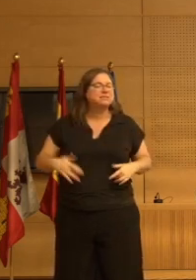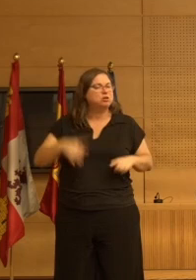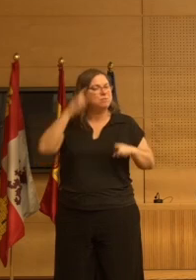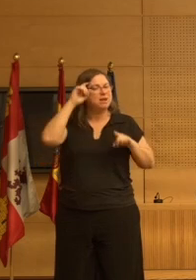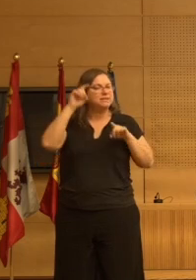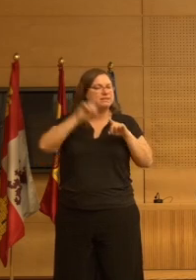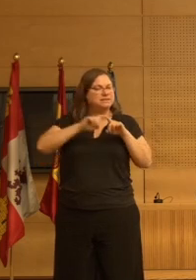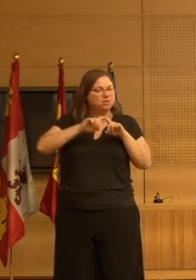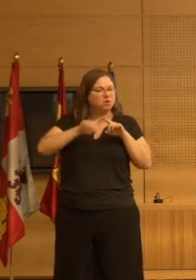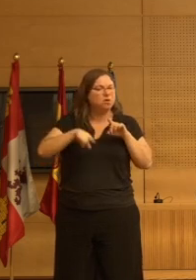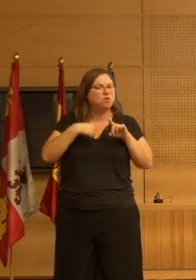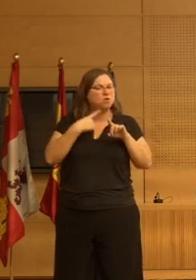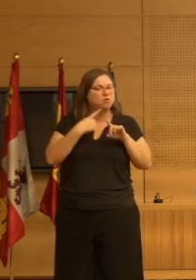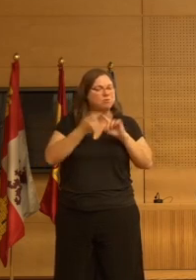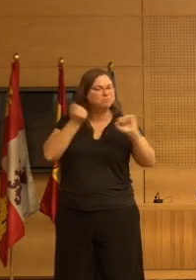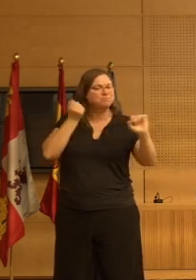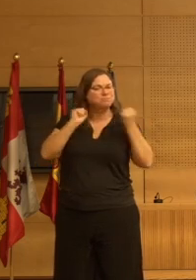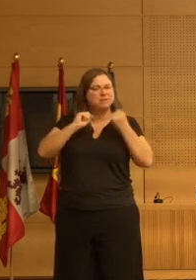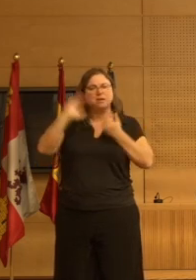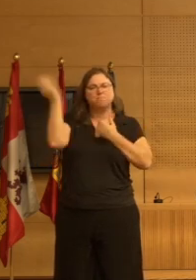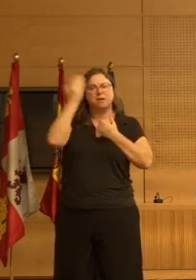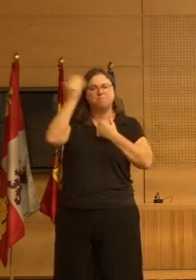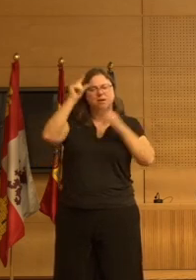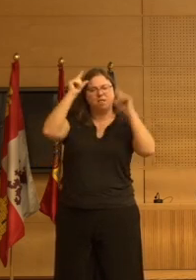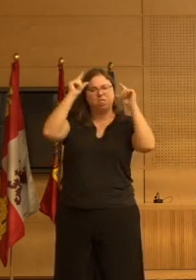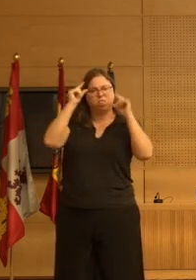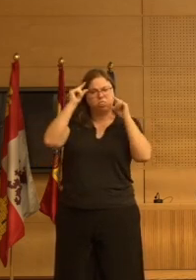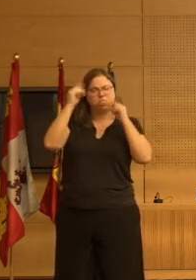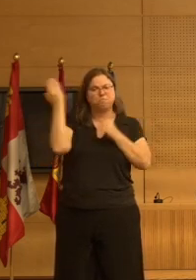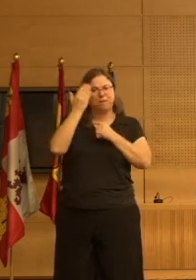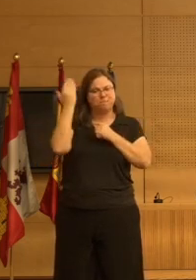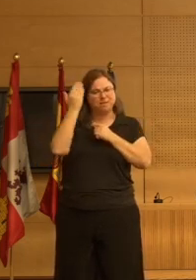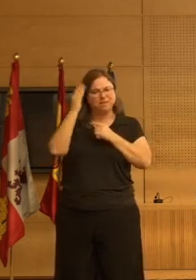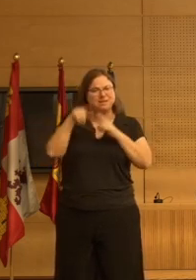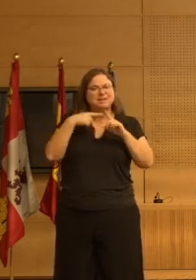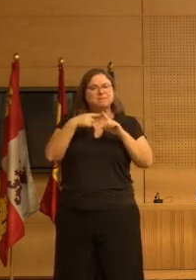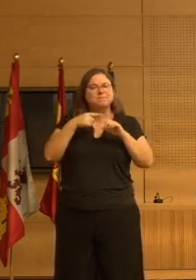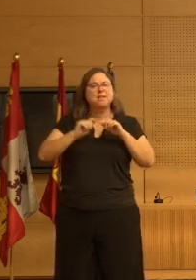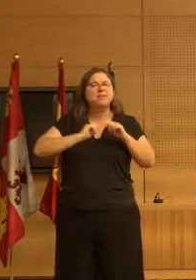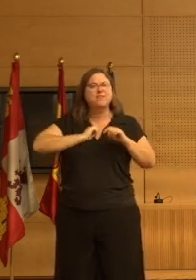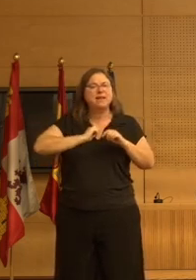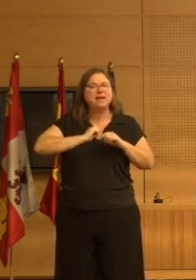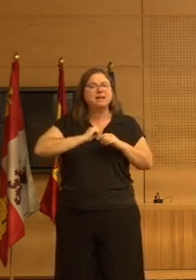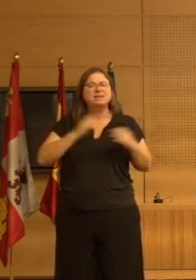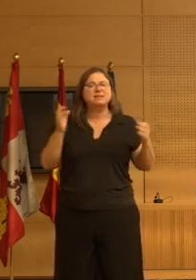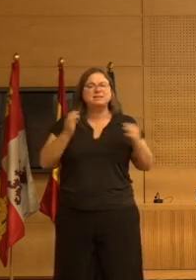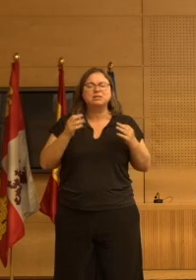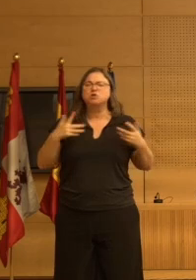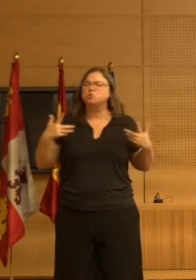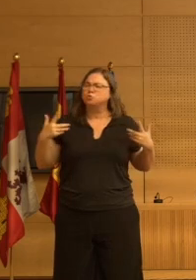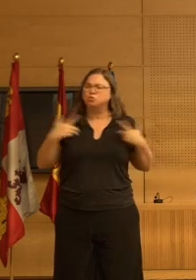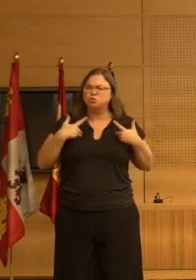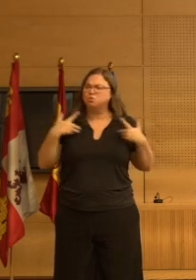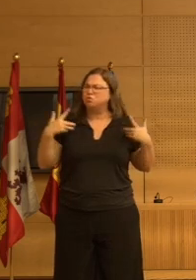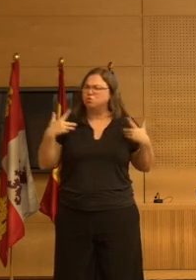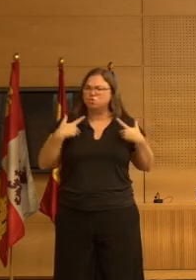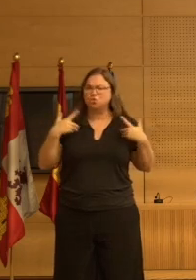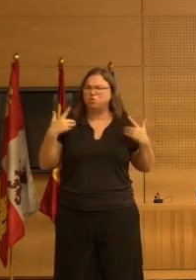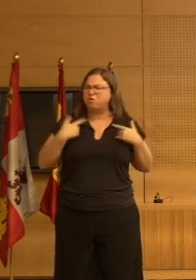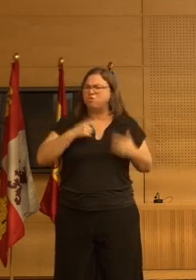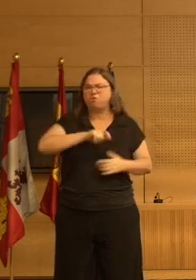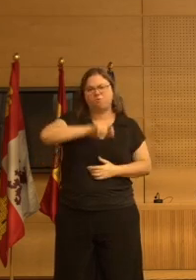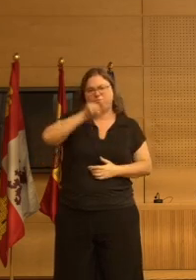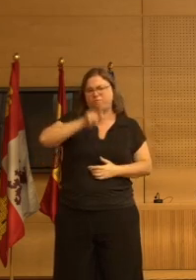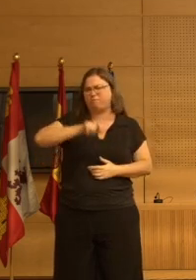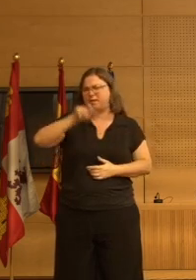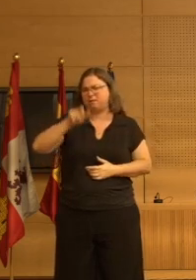conductuales agravan el deterioro cognitivo y funcional, implementan tremendamente el sufrimiento de la persona con demencia,